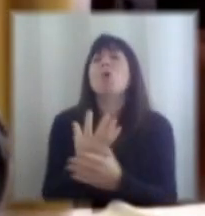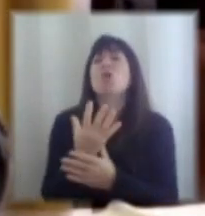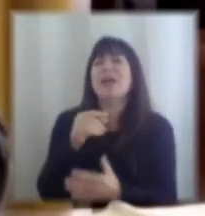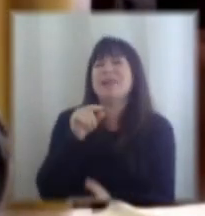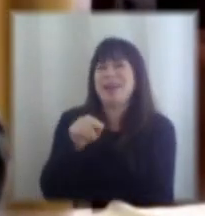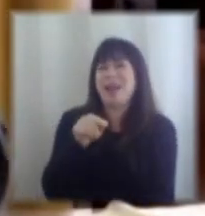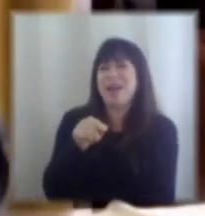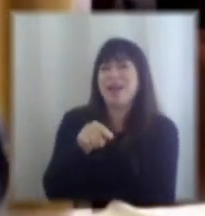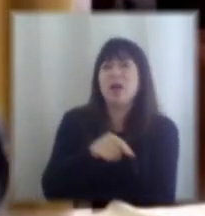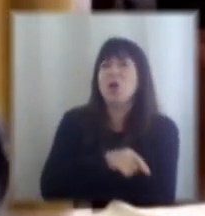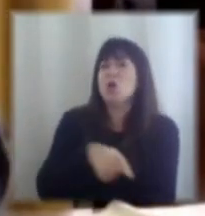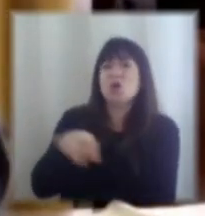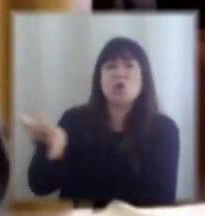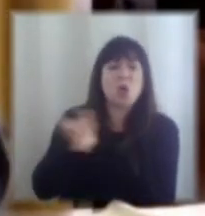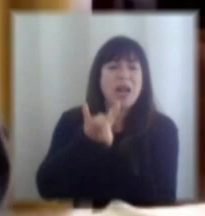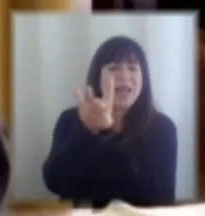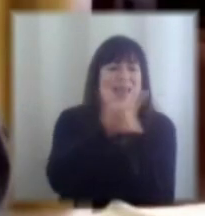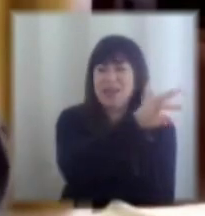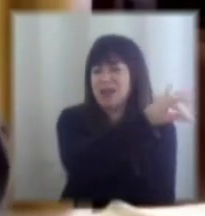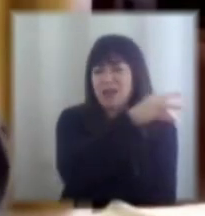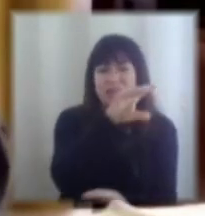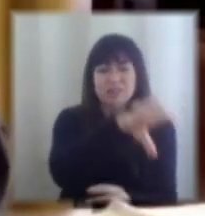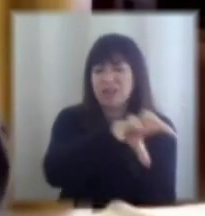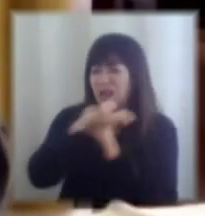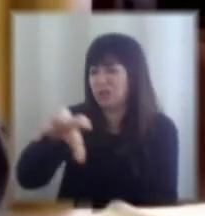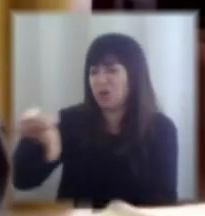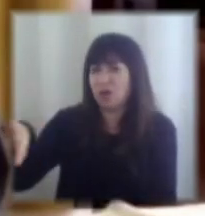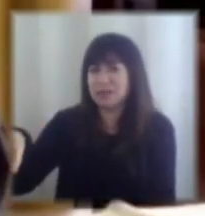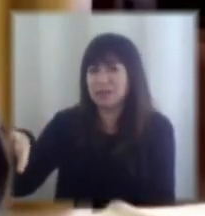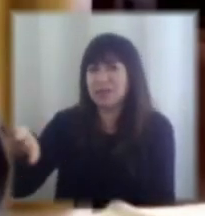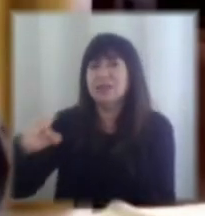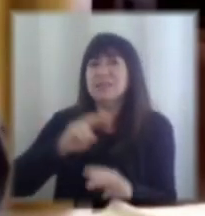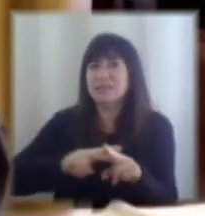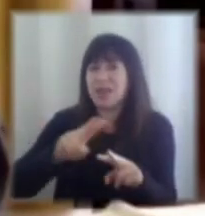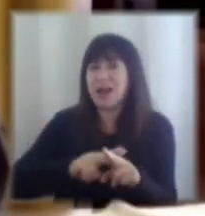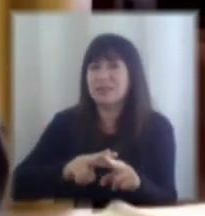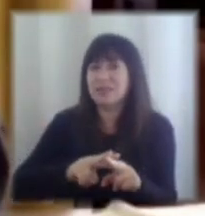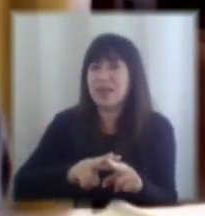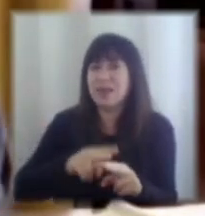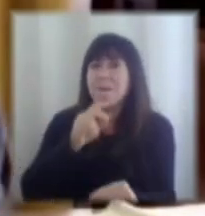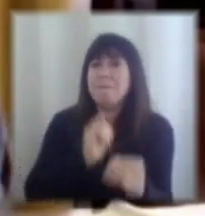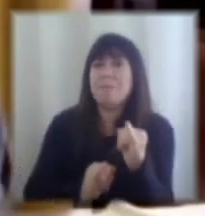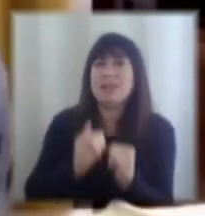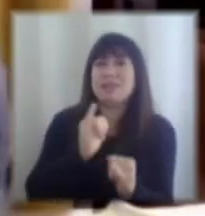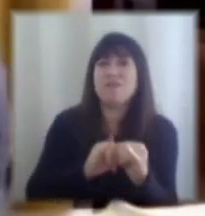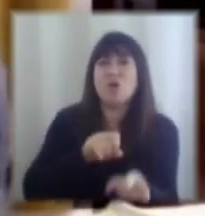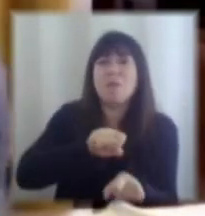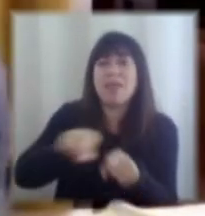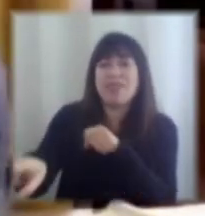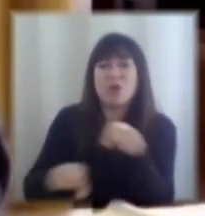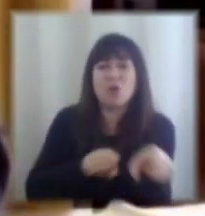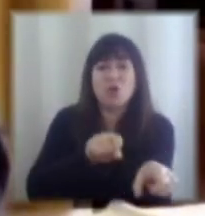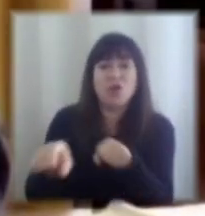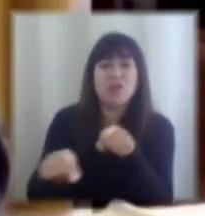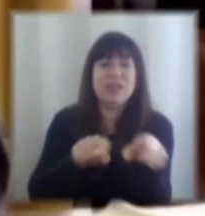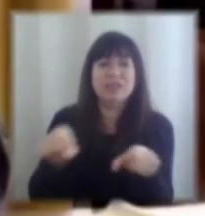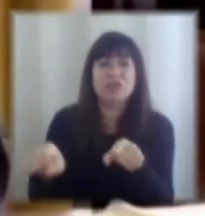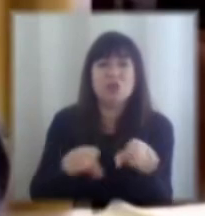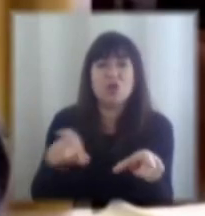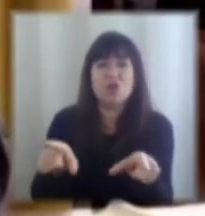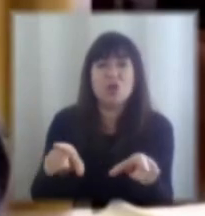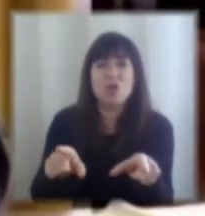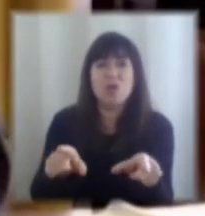sectores de arriba hacia abajo lo que se generan es plataformas de coordinación de cooperación permanente